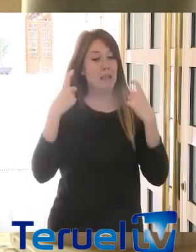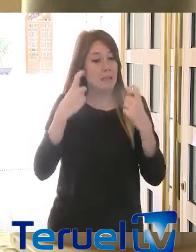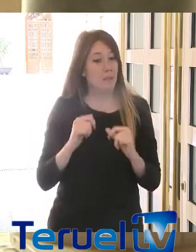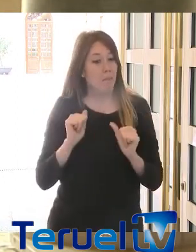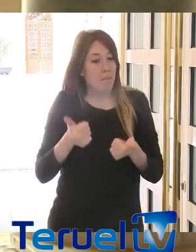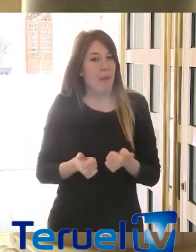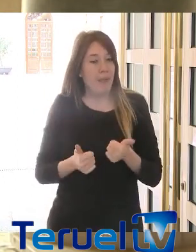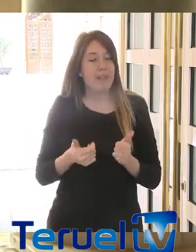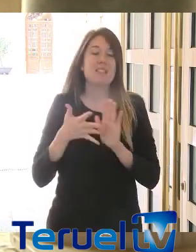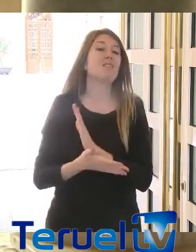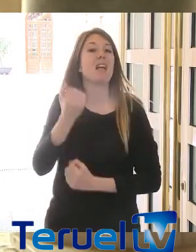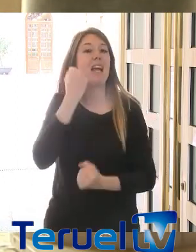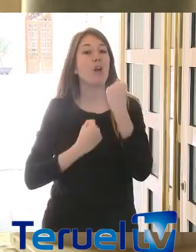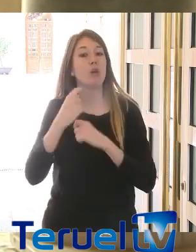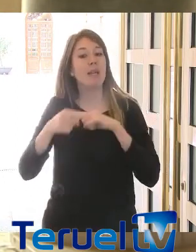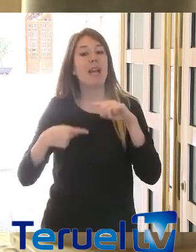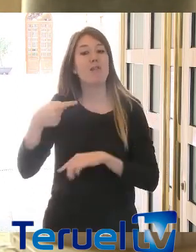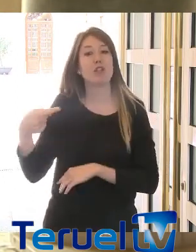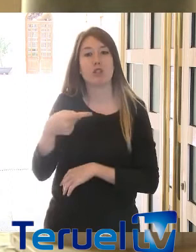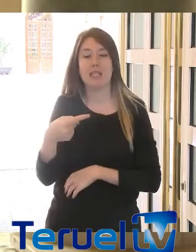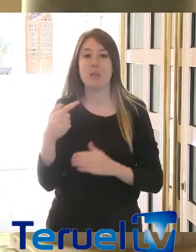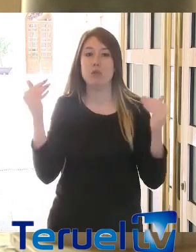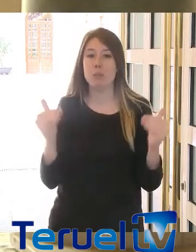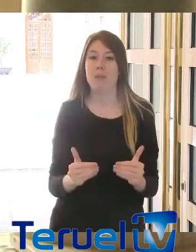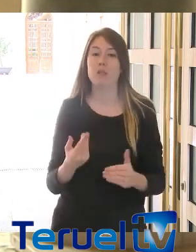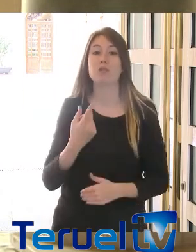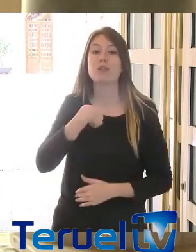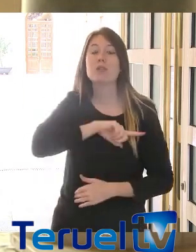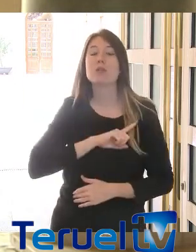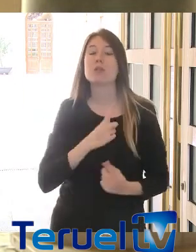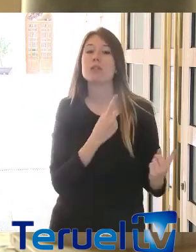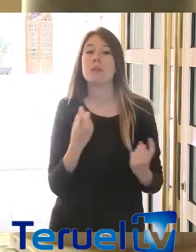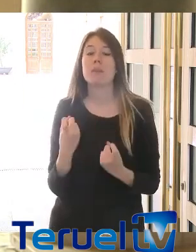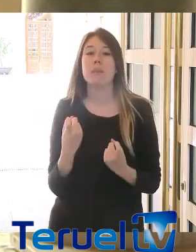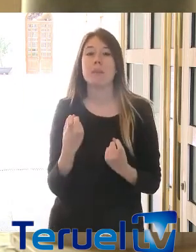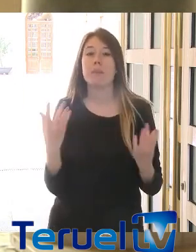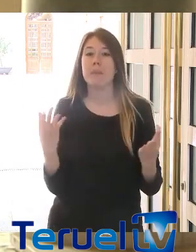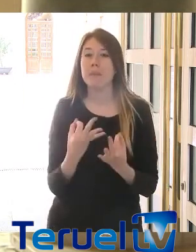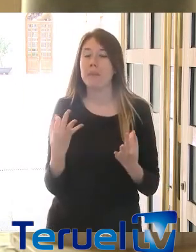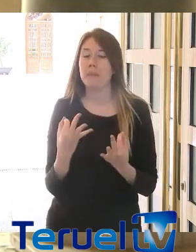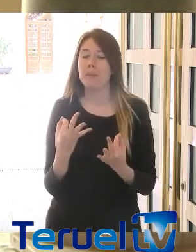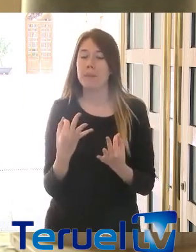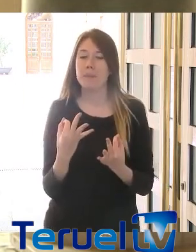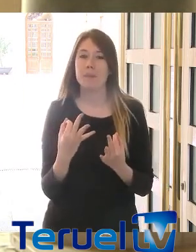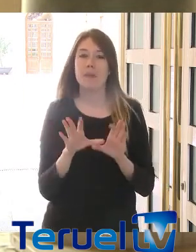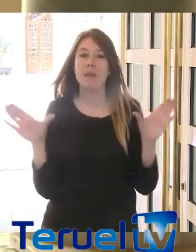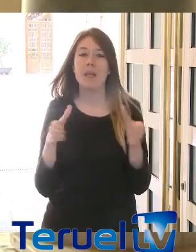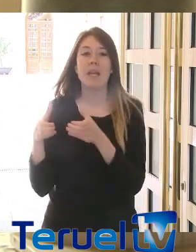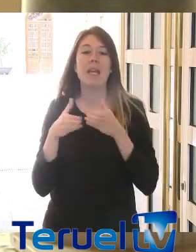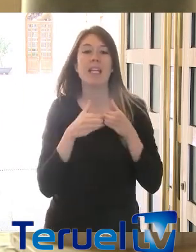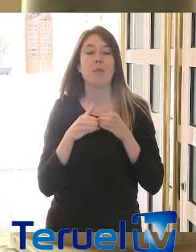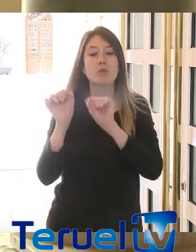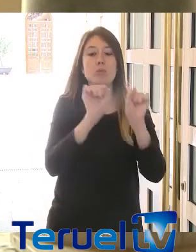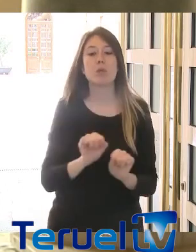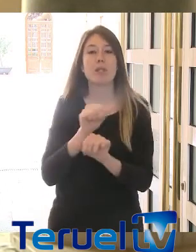efectos económicos sean menores. Para eso necesitamos también todo lo que es el equipamiento de equipos de protección